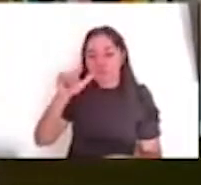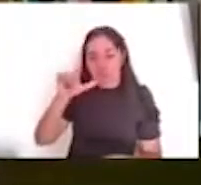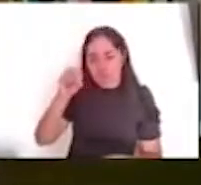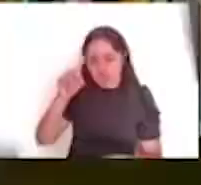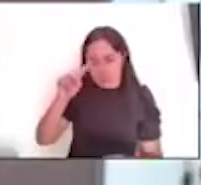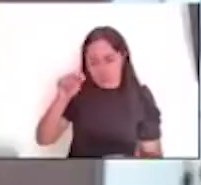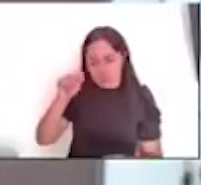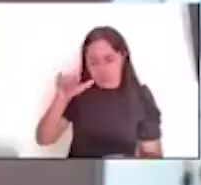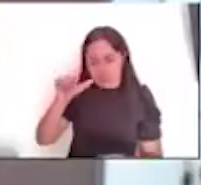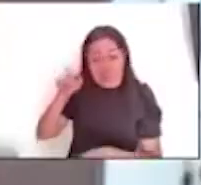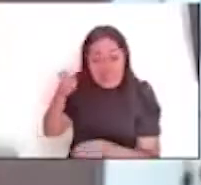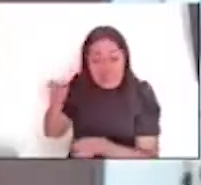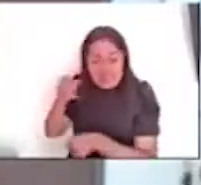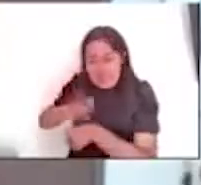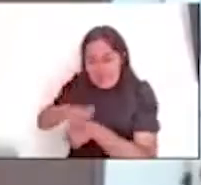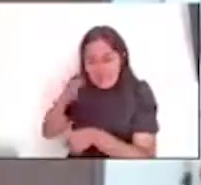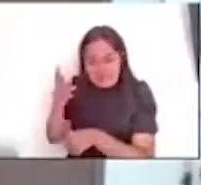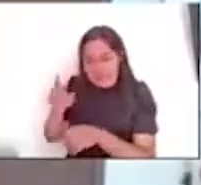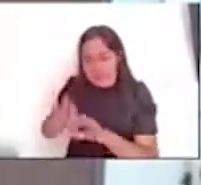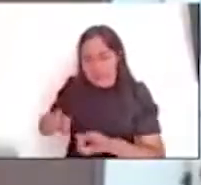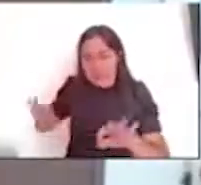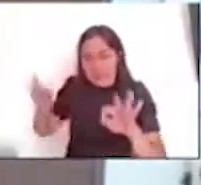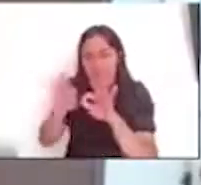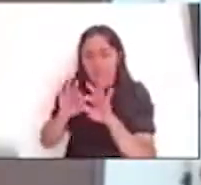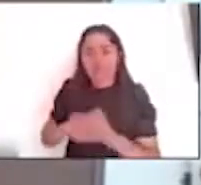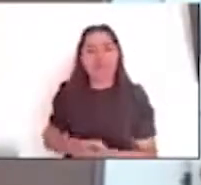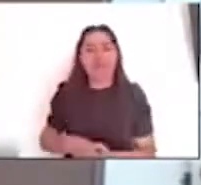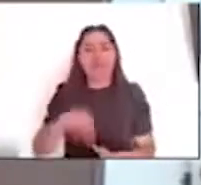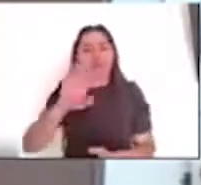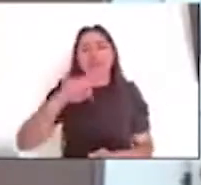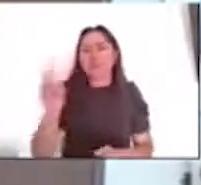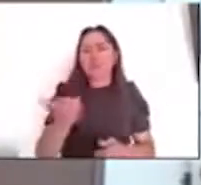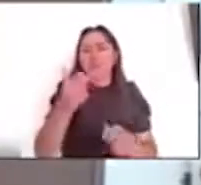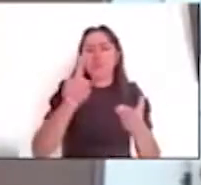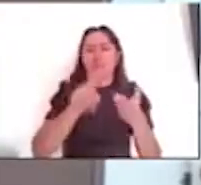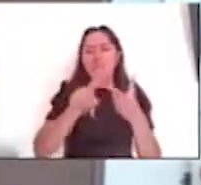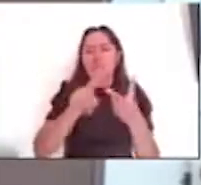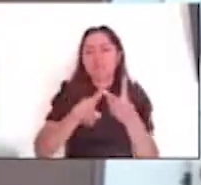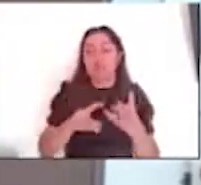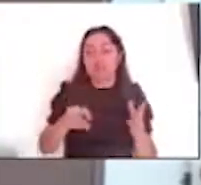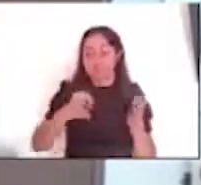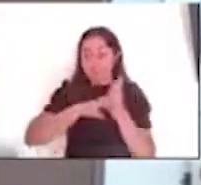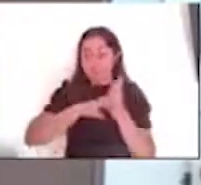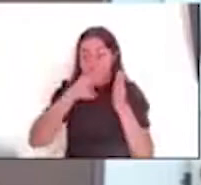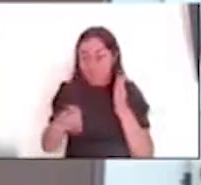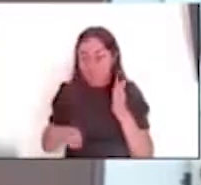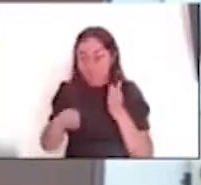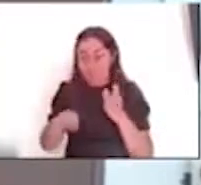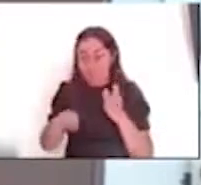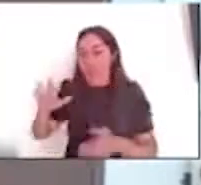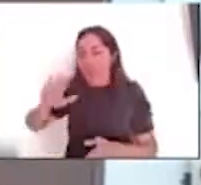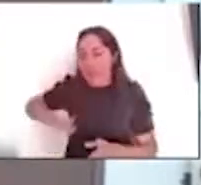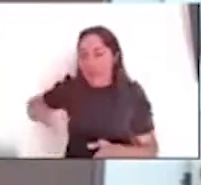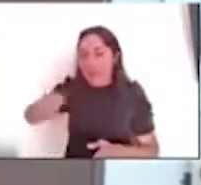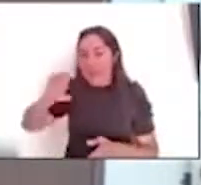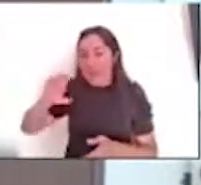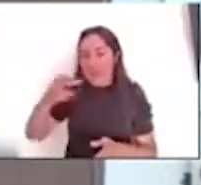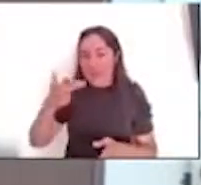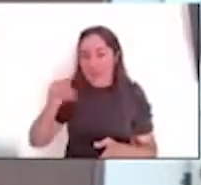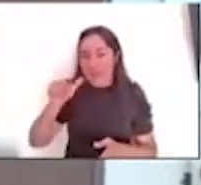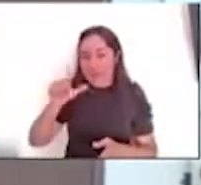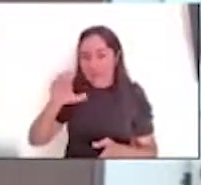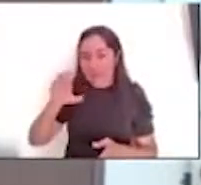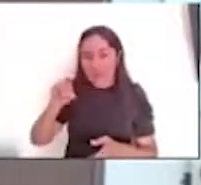debe hacer cuando se sabe que hay vestigios en algún lugar? Chalco, por ejemplo, está lleno de piezas. Bueno, prácticamente,